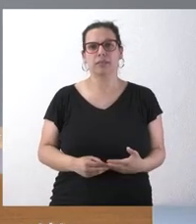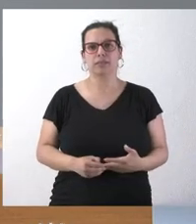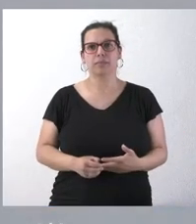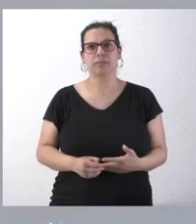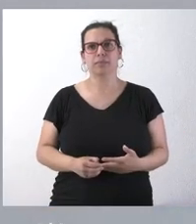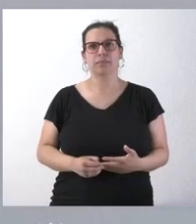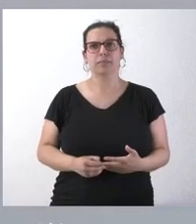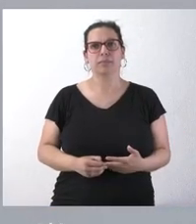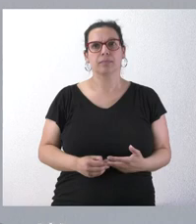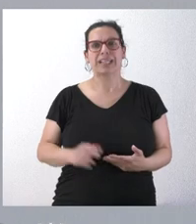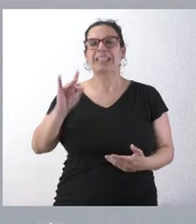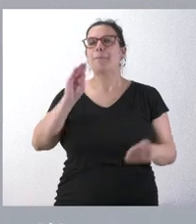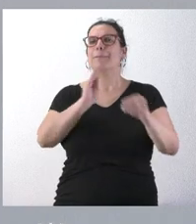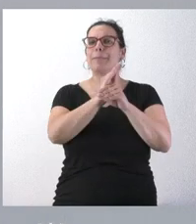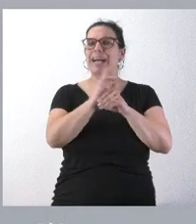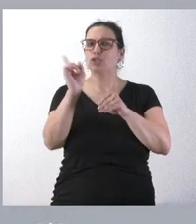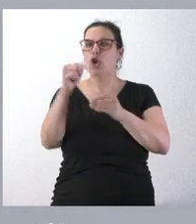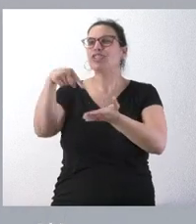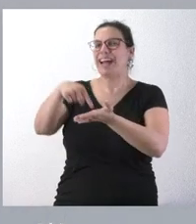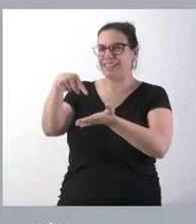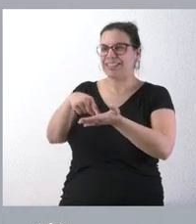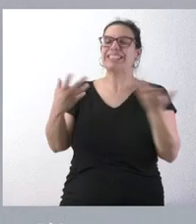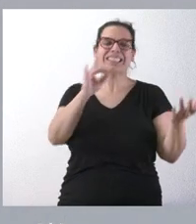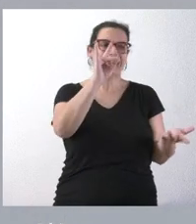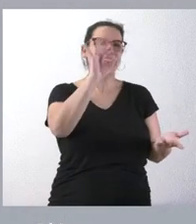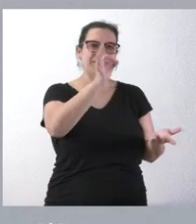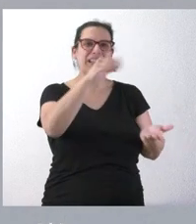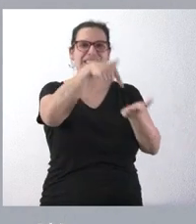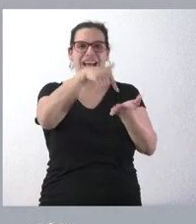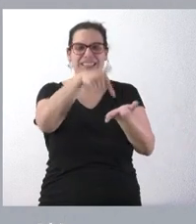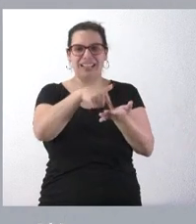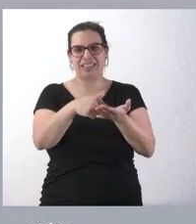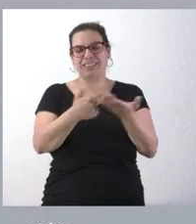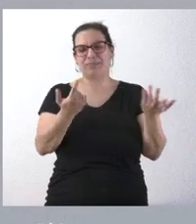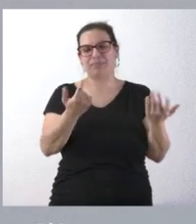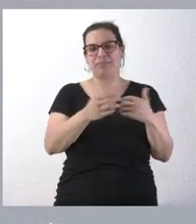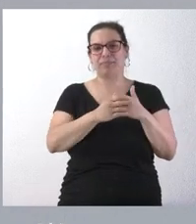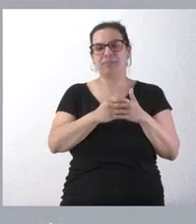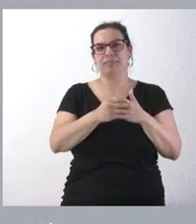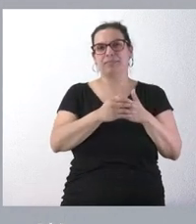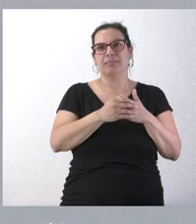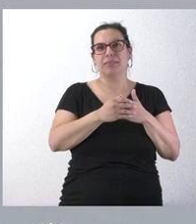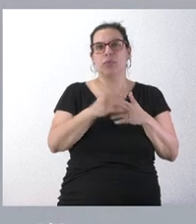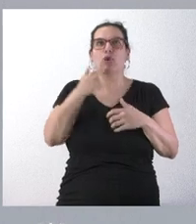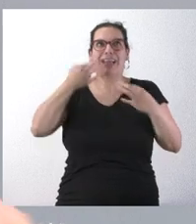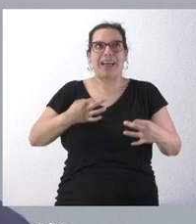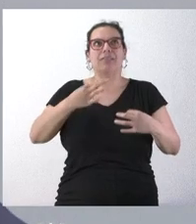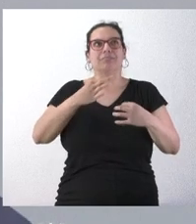Sí, no son becas, son las tasas universitarias. Bueno, el término técnico serían precios públicos,